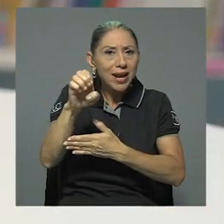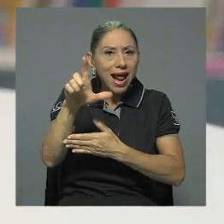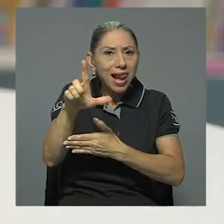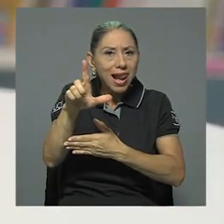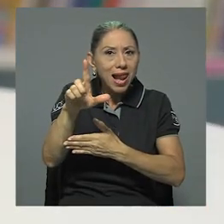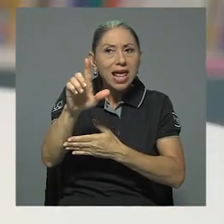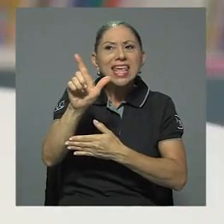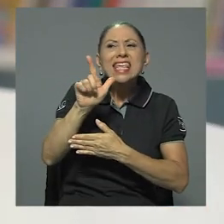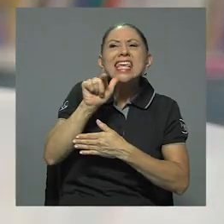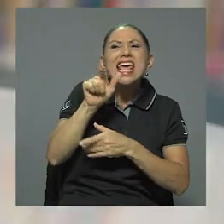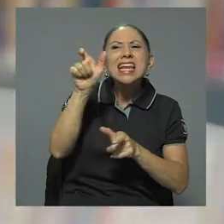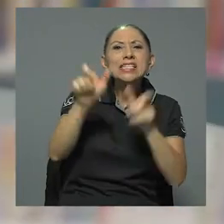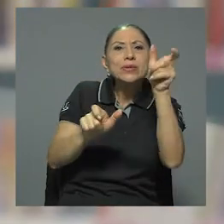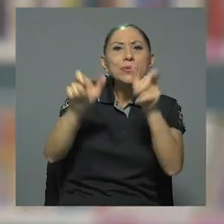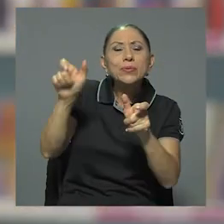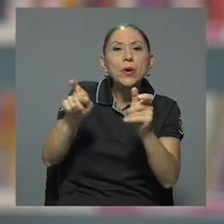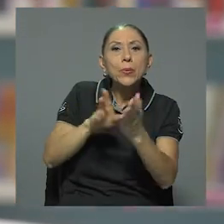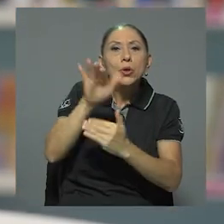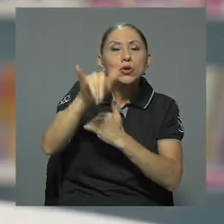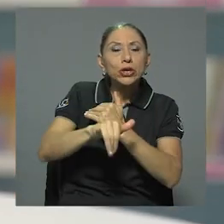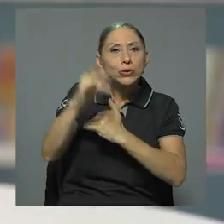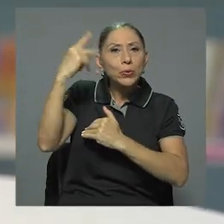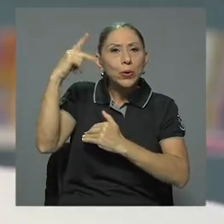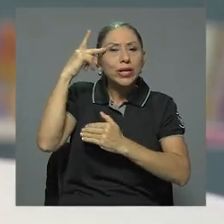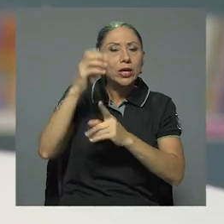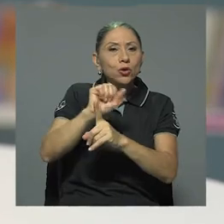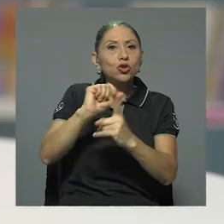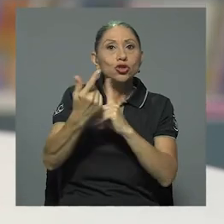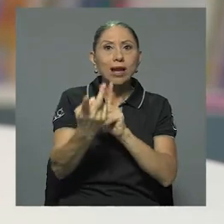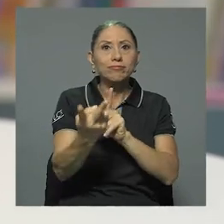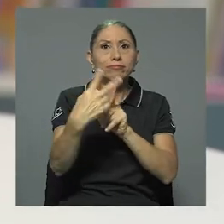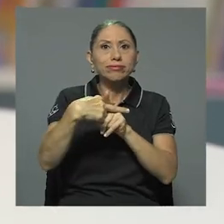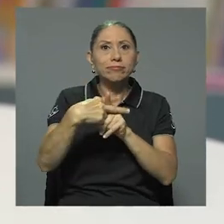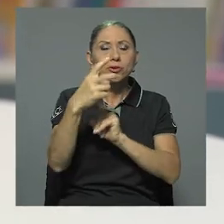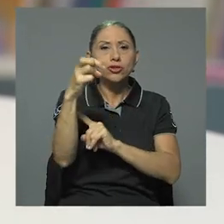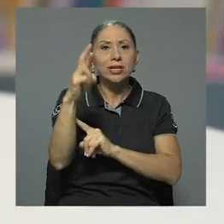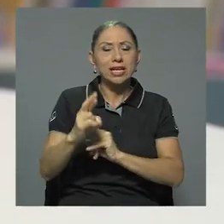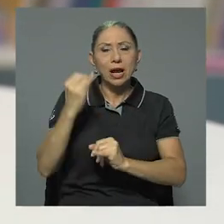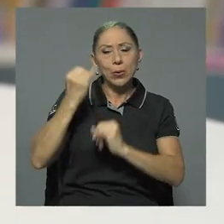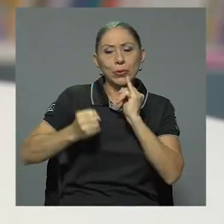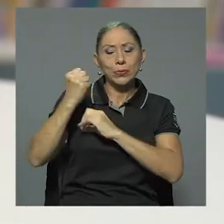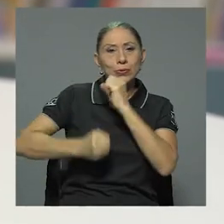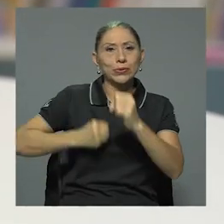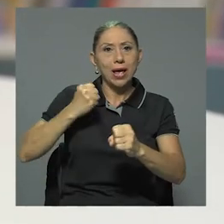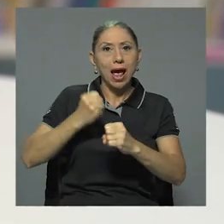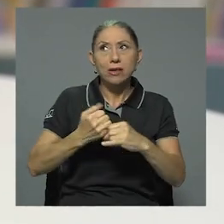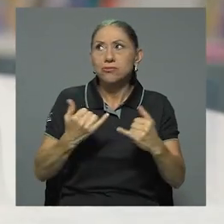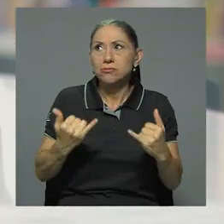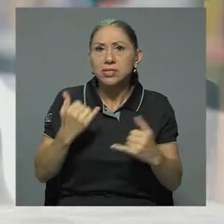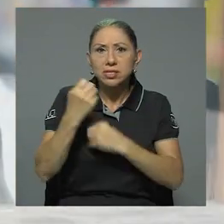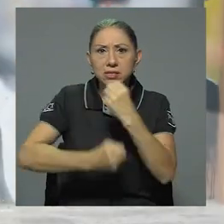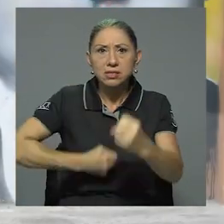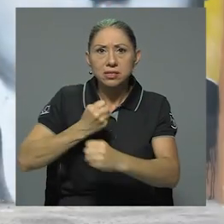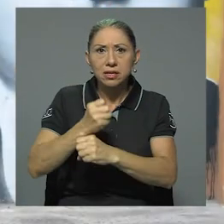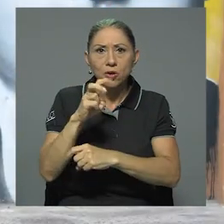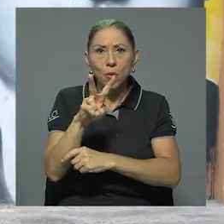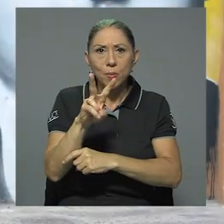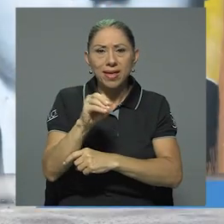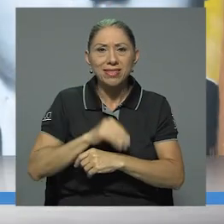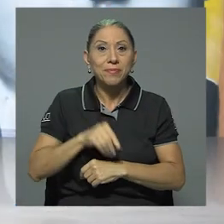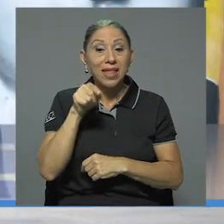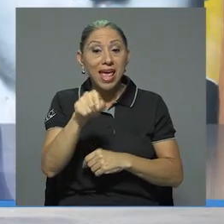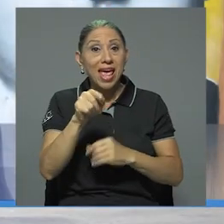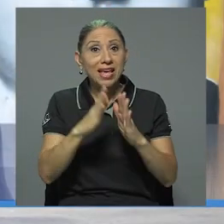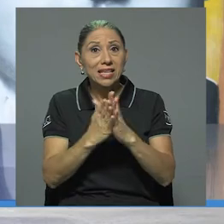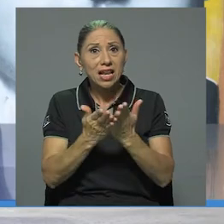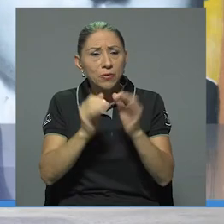proyecto político y social puesto en práctica en el país en las últimas décadas del siglo XX. Este